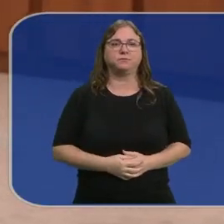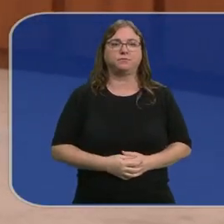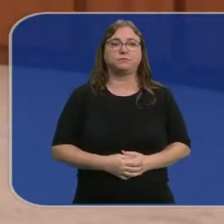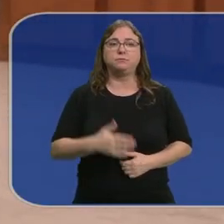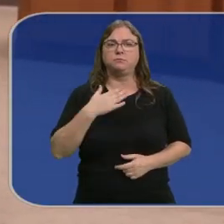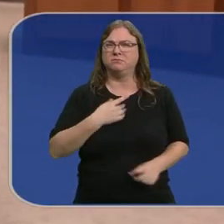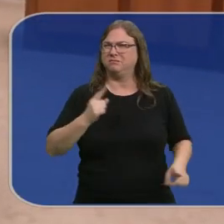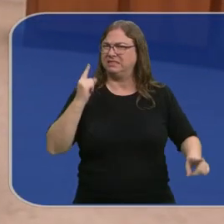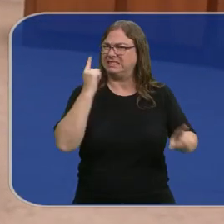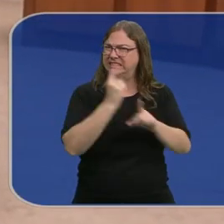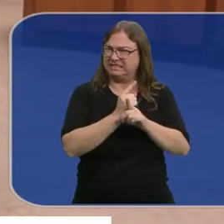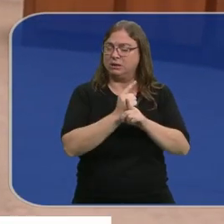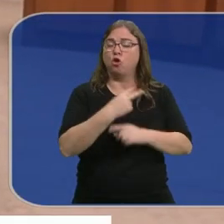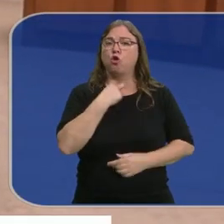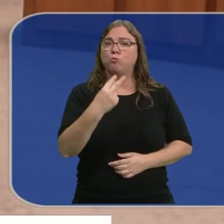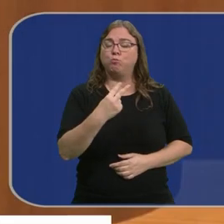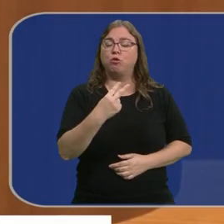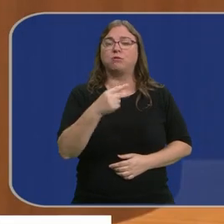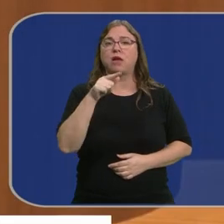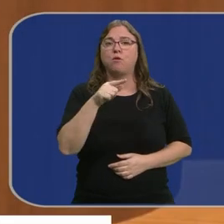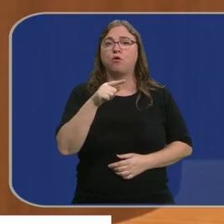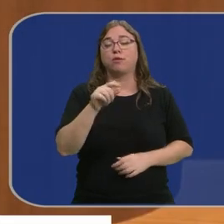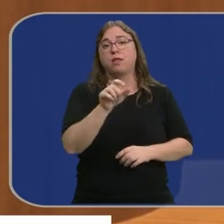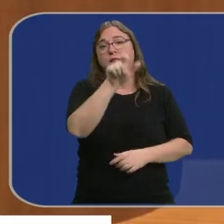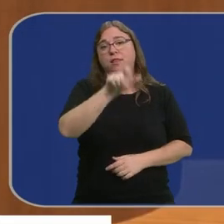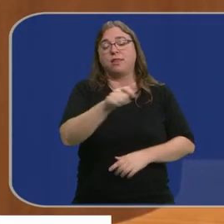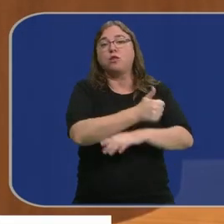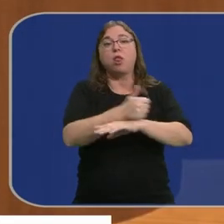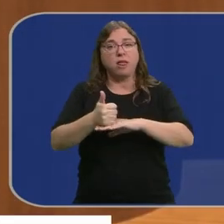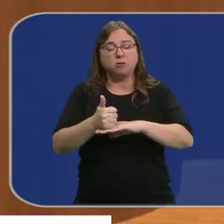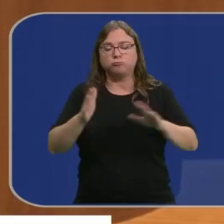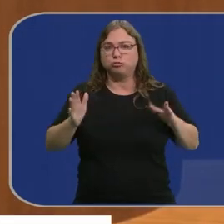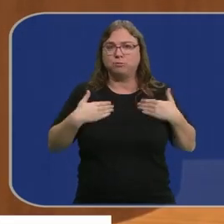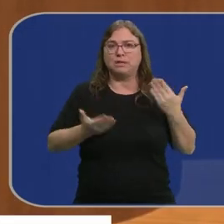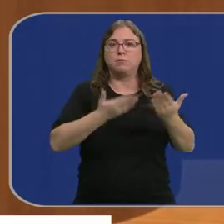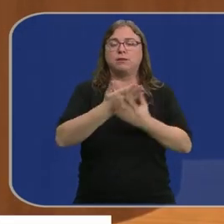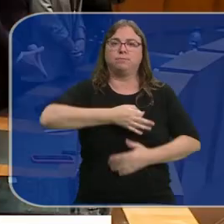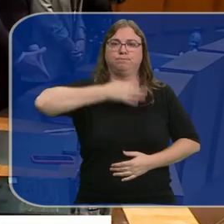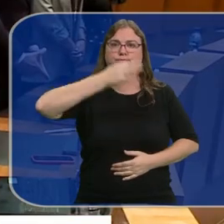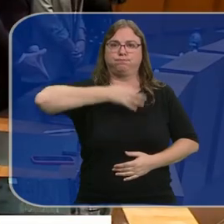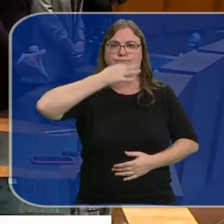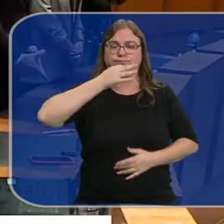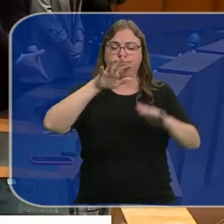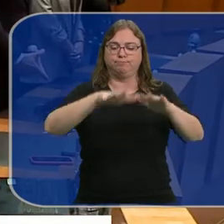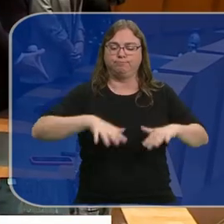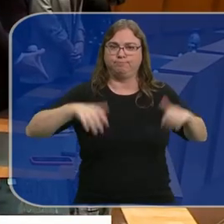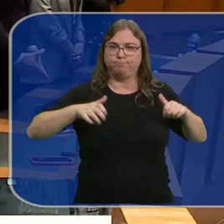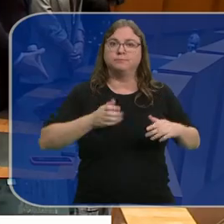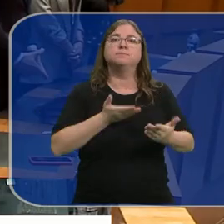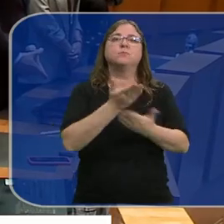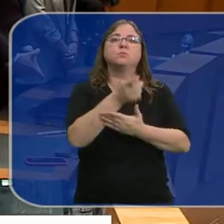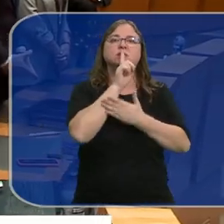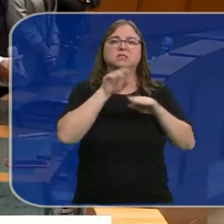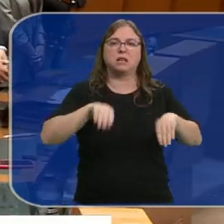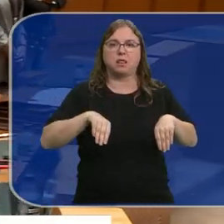Para condenar este brutal ataque, el portavoz de Ciudadanos, de forma sorpresiva, solicitaba en su turno de intervención, al iniciarse el Pleno de las Cortes, guardar